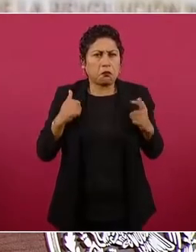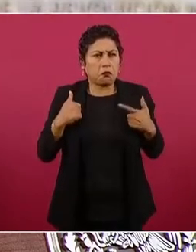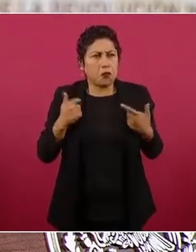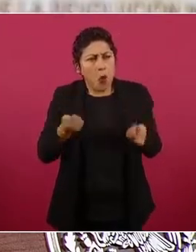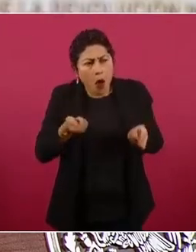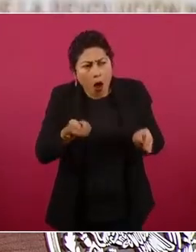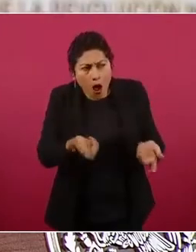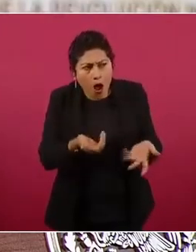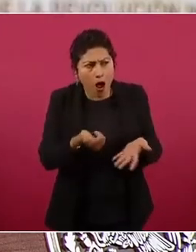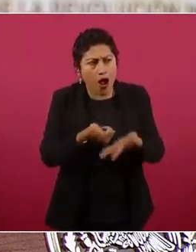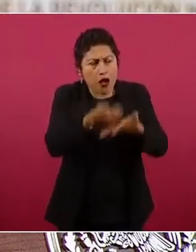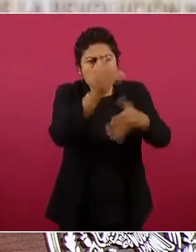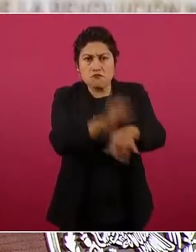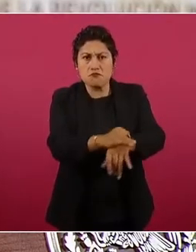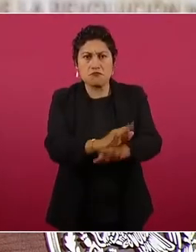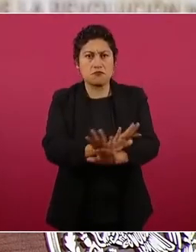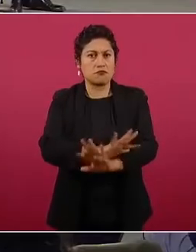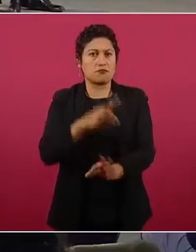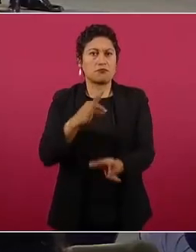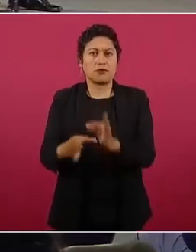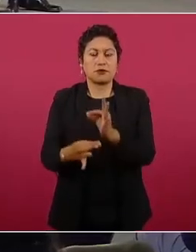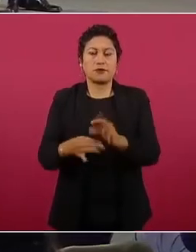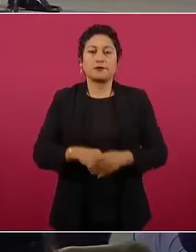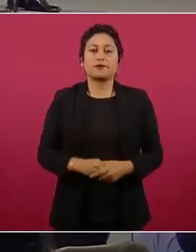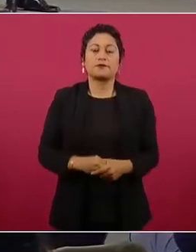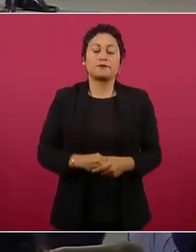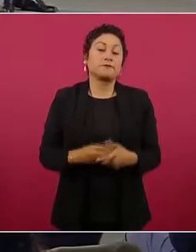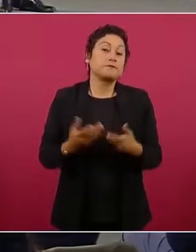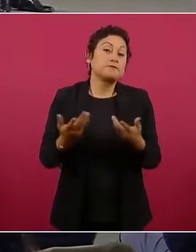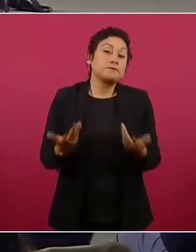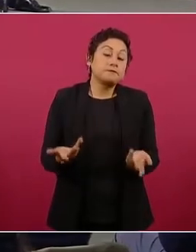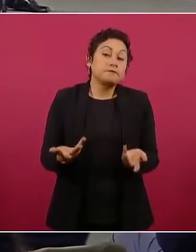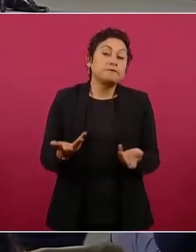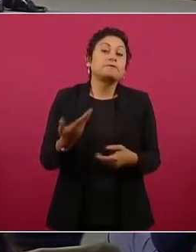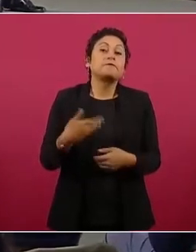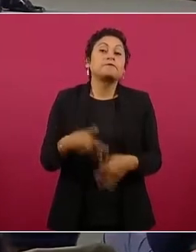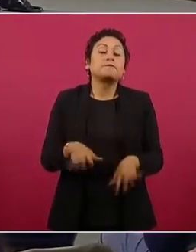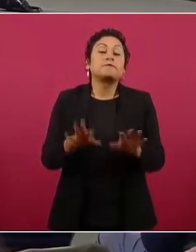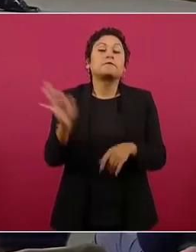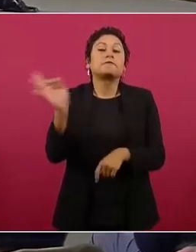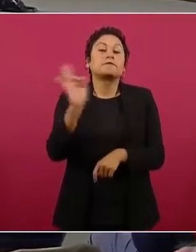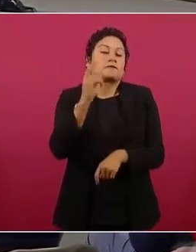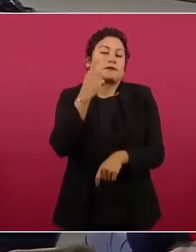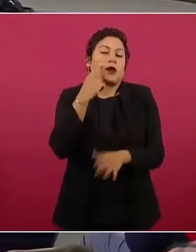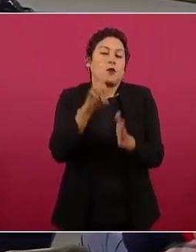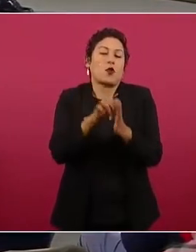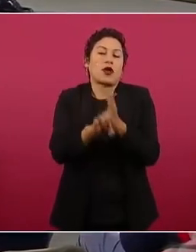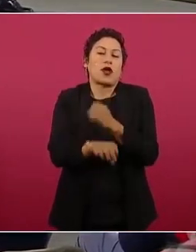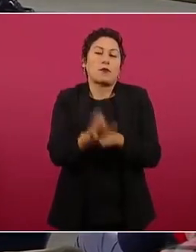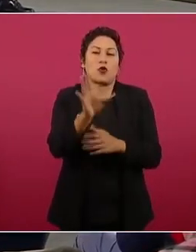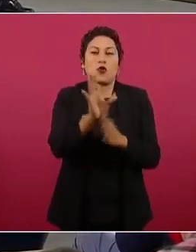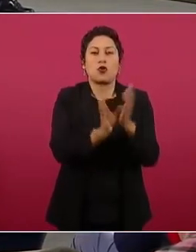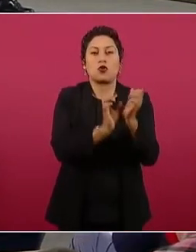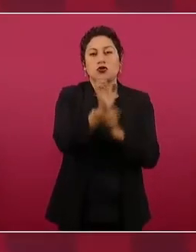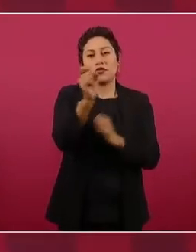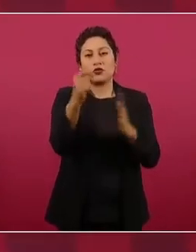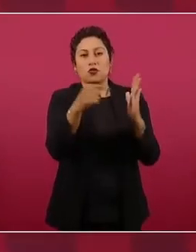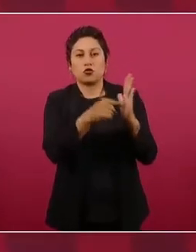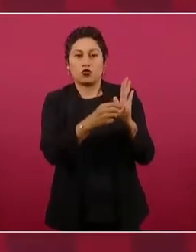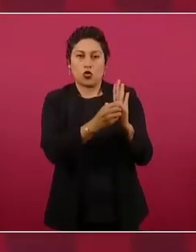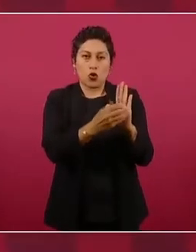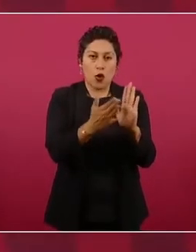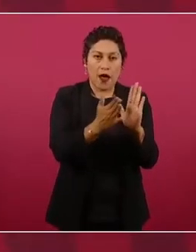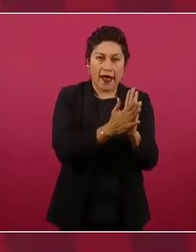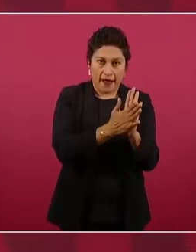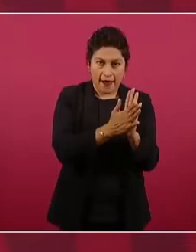Podría yo decir, si el transitorio de la Constitución vence en